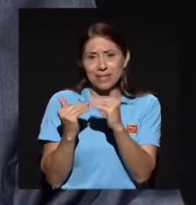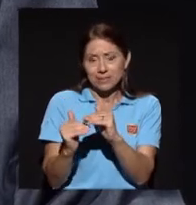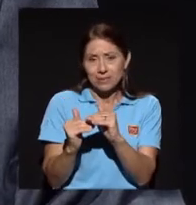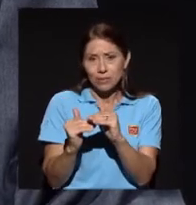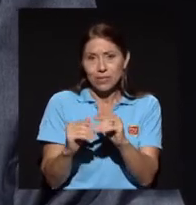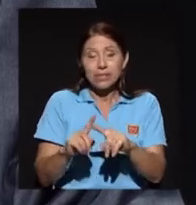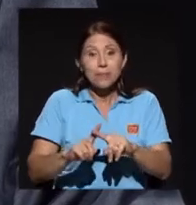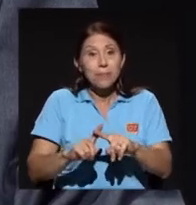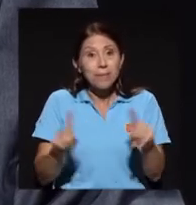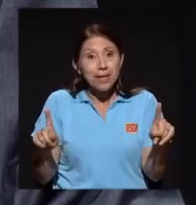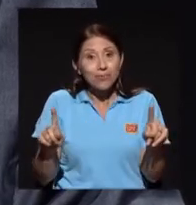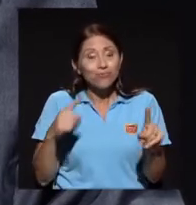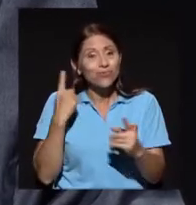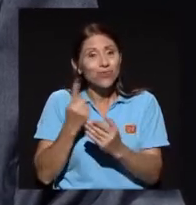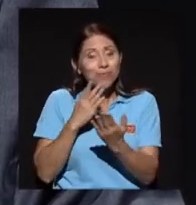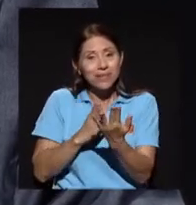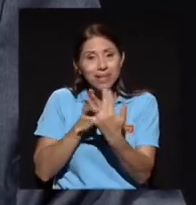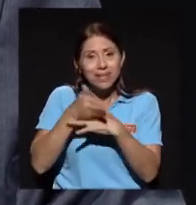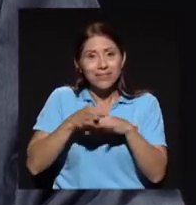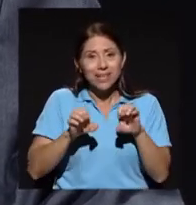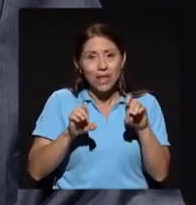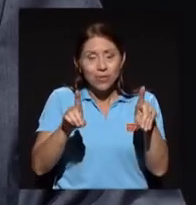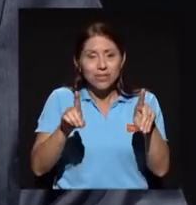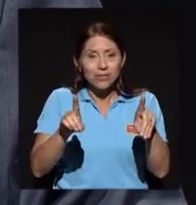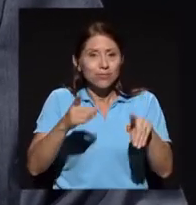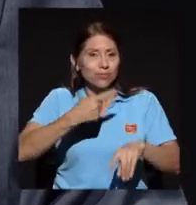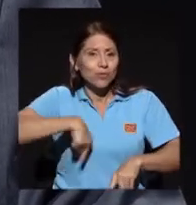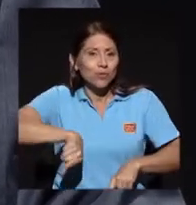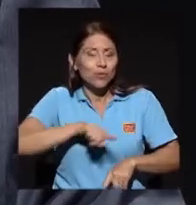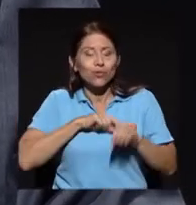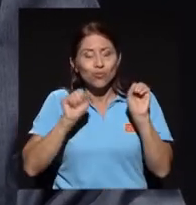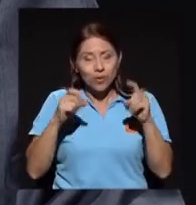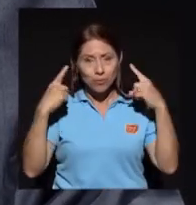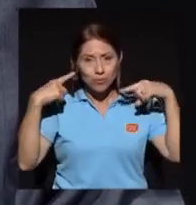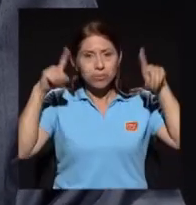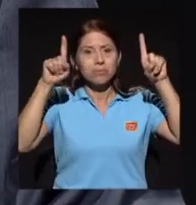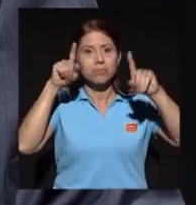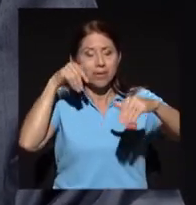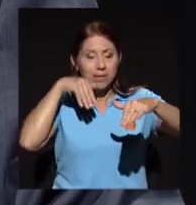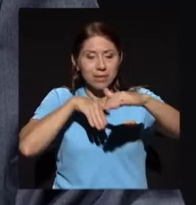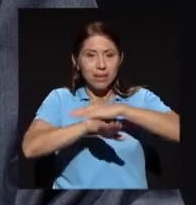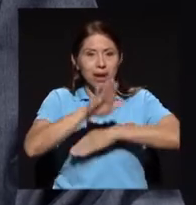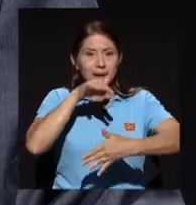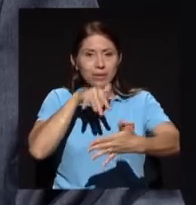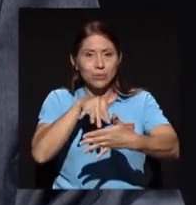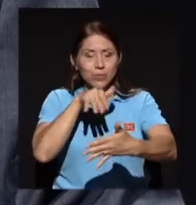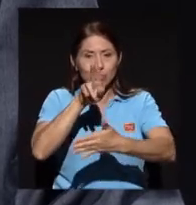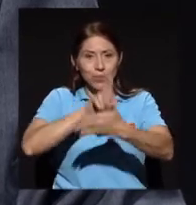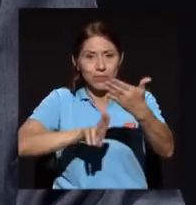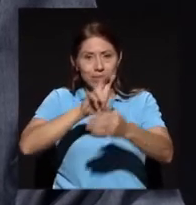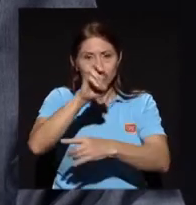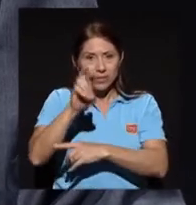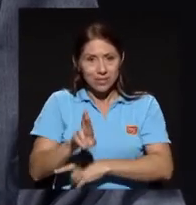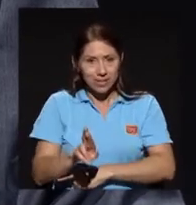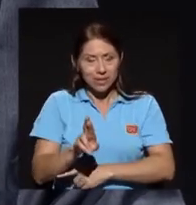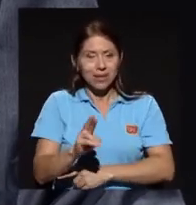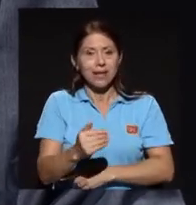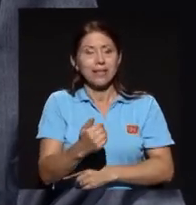a través de la educación, no hubiéramos llegado a la Universidad de Costa Rica y a tener, digamos, estos